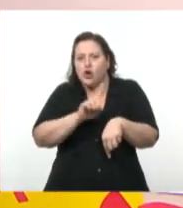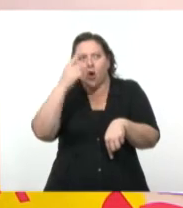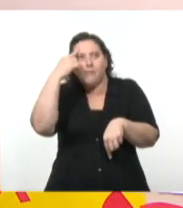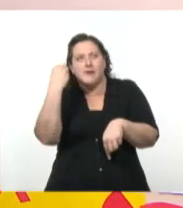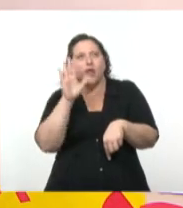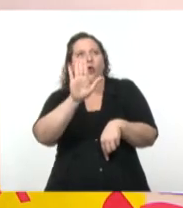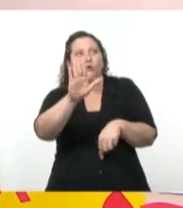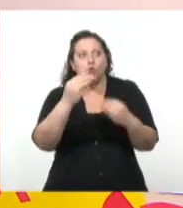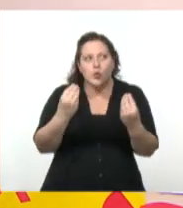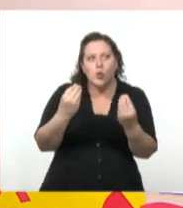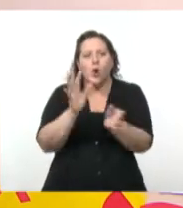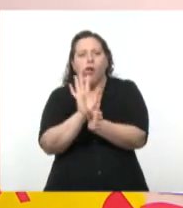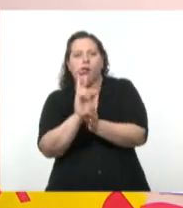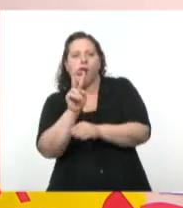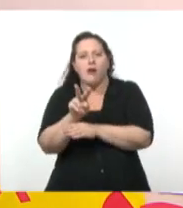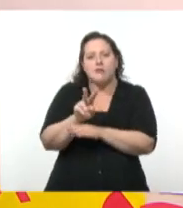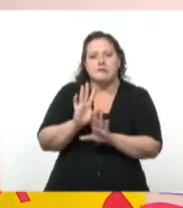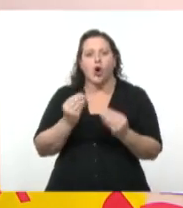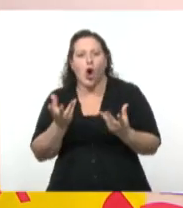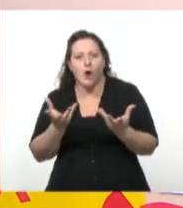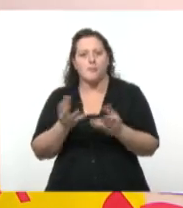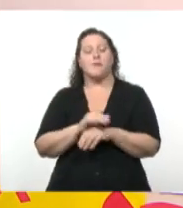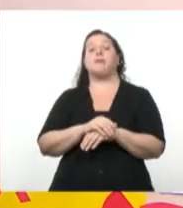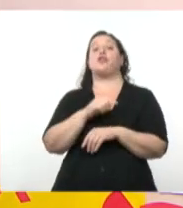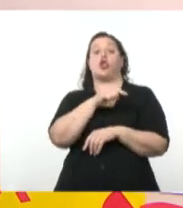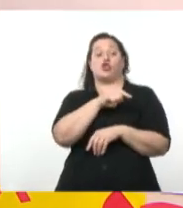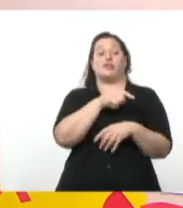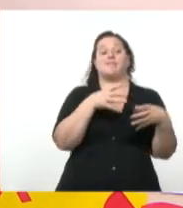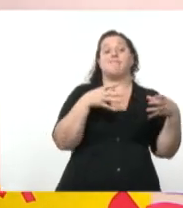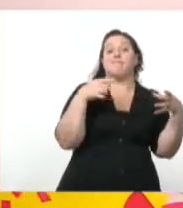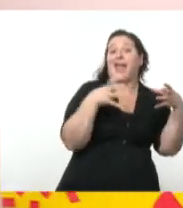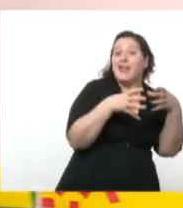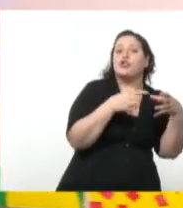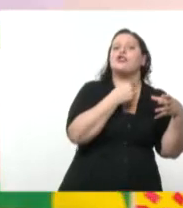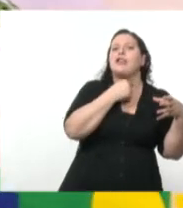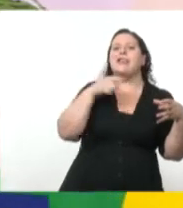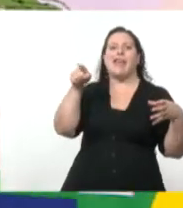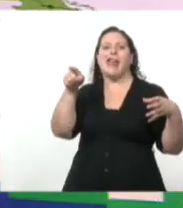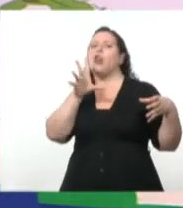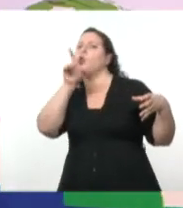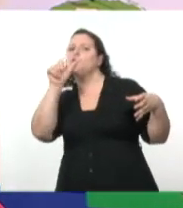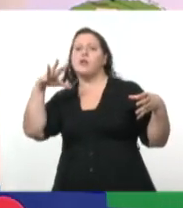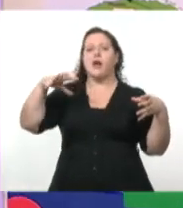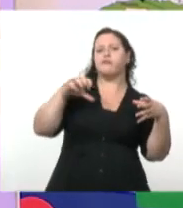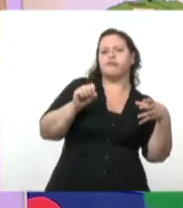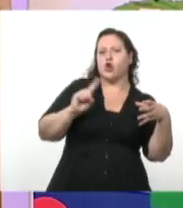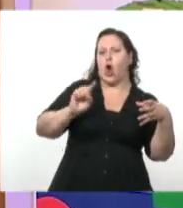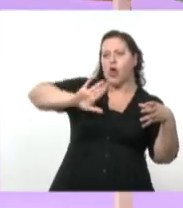organismos que buscan detener o contener el avance del mundo soviético sobre el mundo capitalista. Por otro lado,